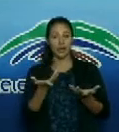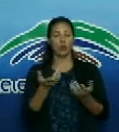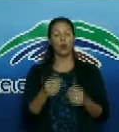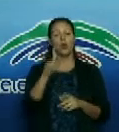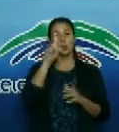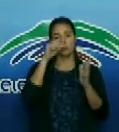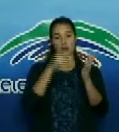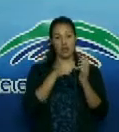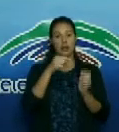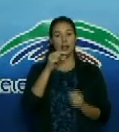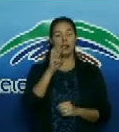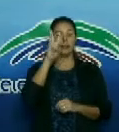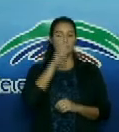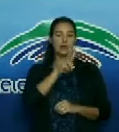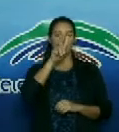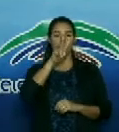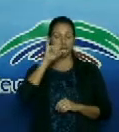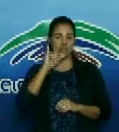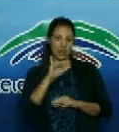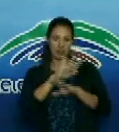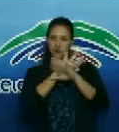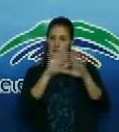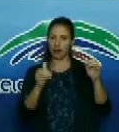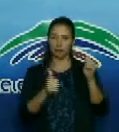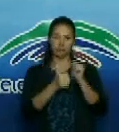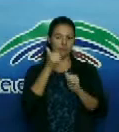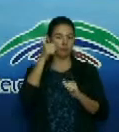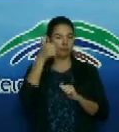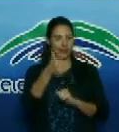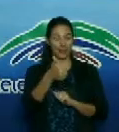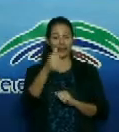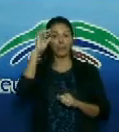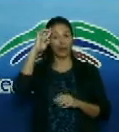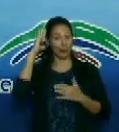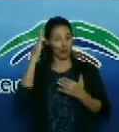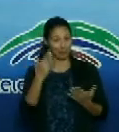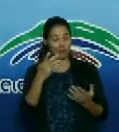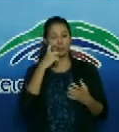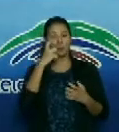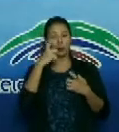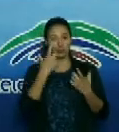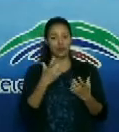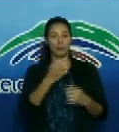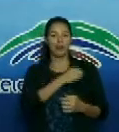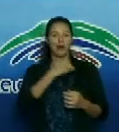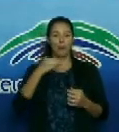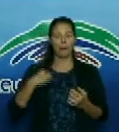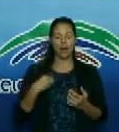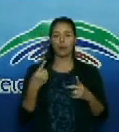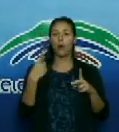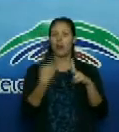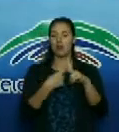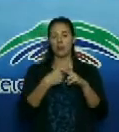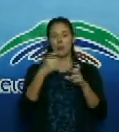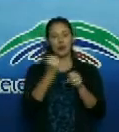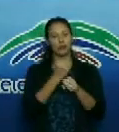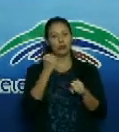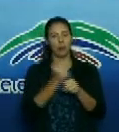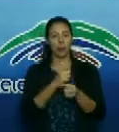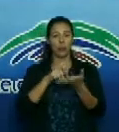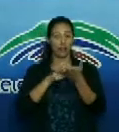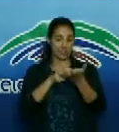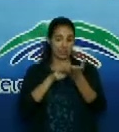.326 se han recuperado. Reconocimiento que merece el personal médico y de servicio de toda la isla